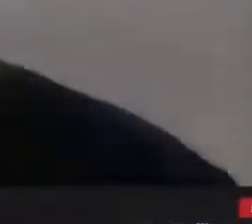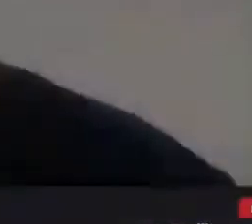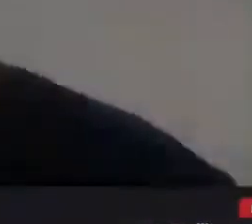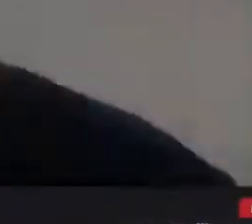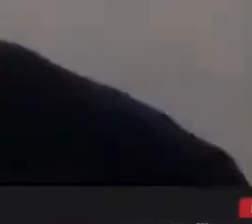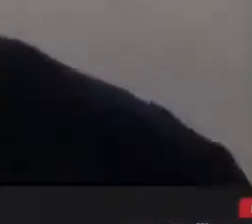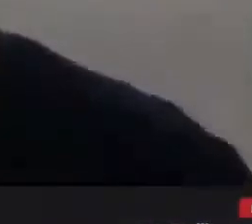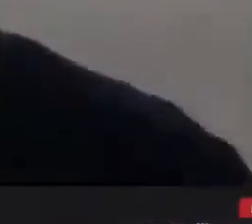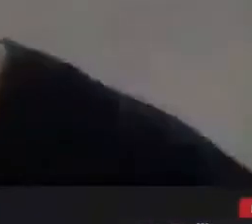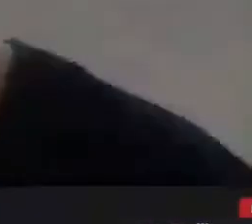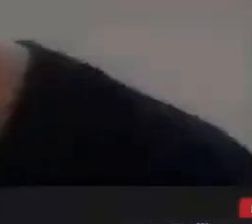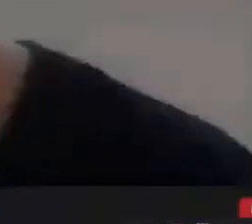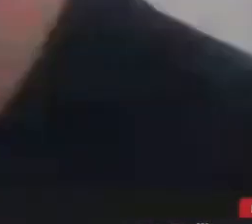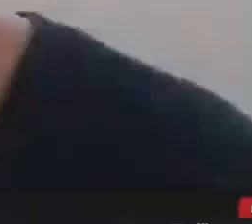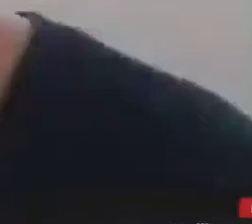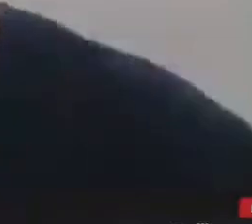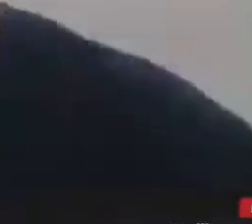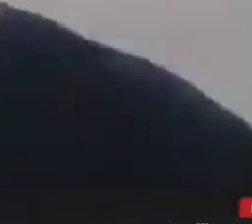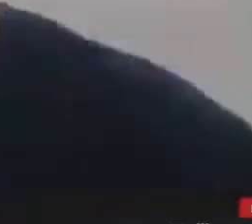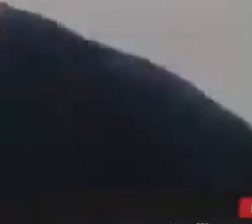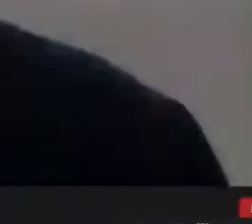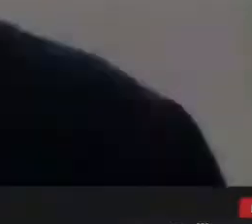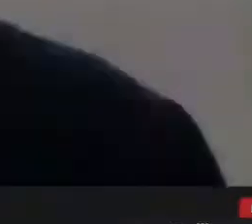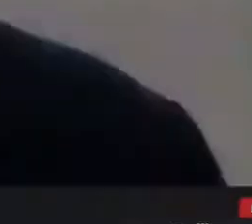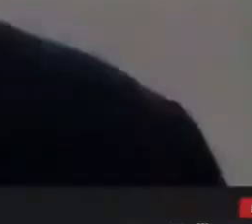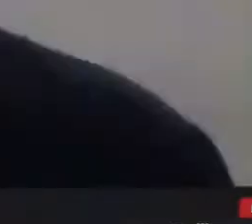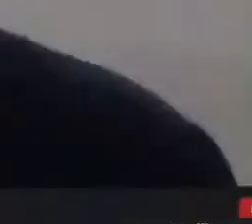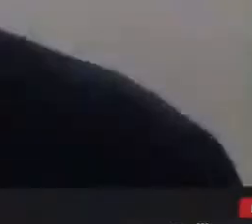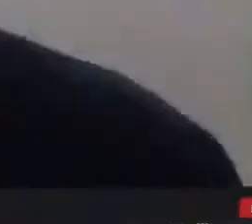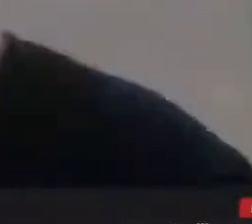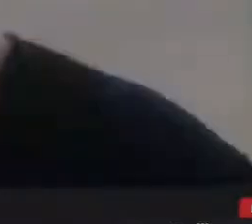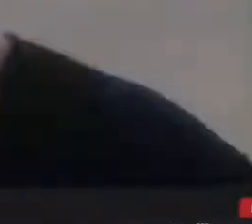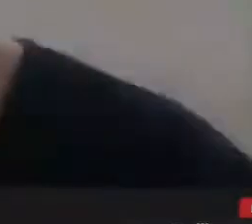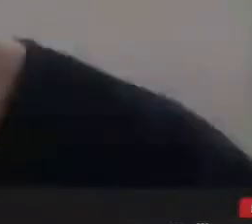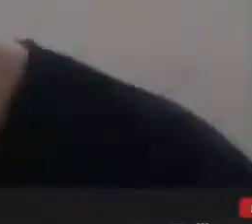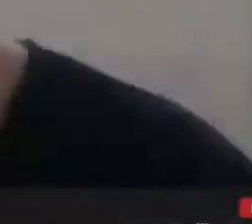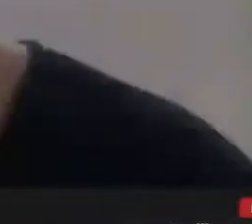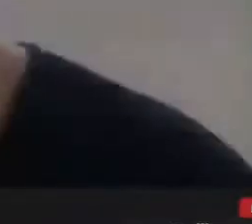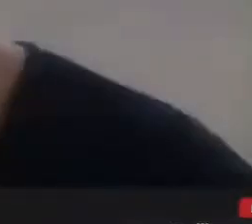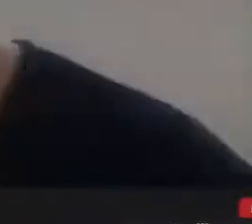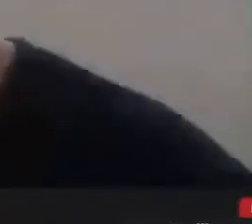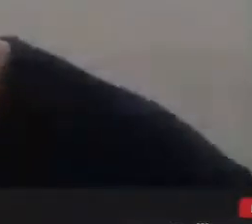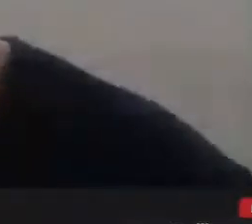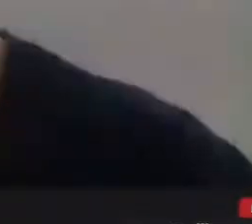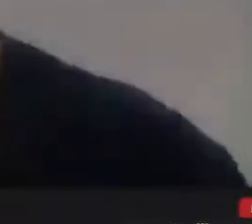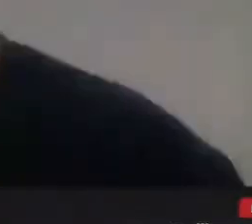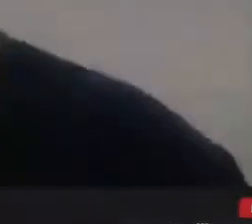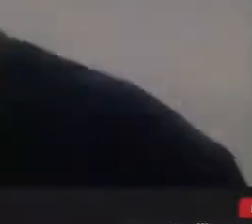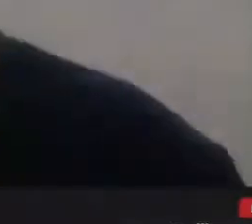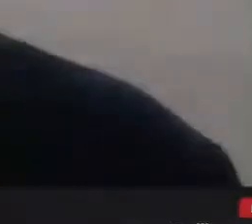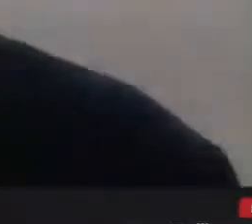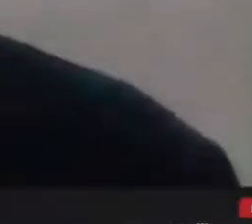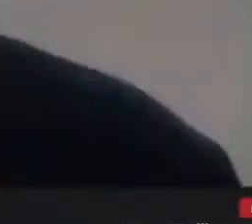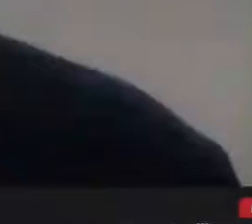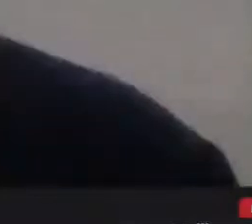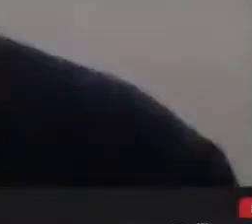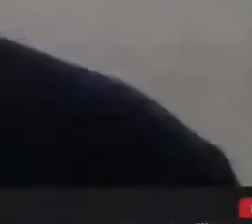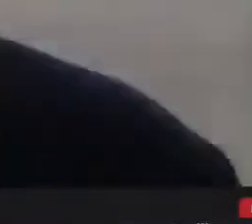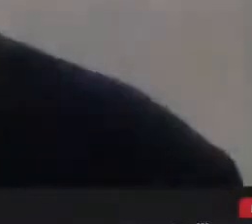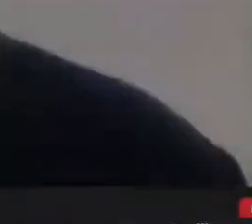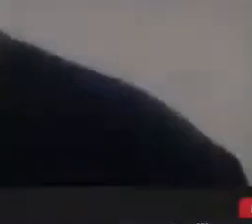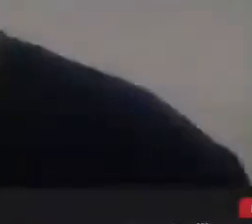ciudadanos que nos siguen a través de las distintas plataformas digitales, muy buenas tardes a todas y a todos.